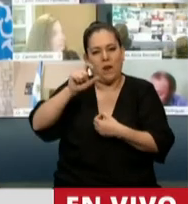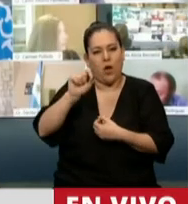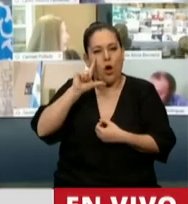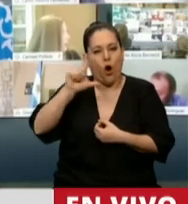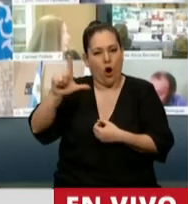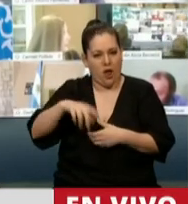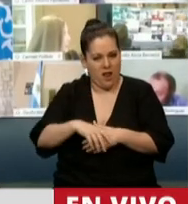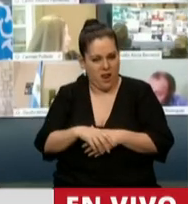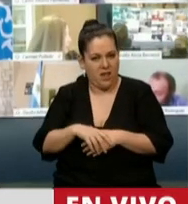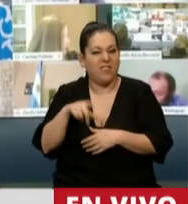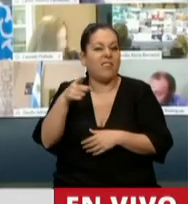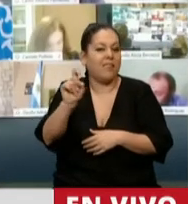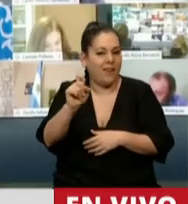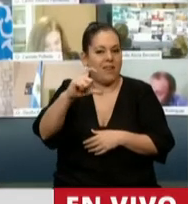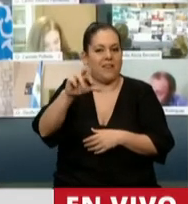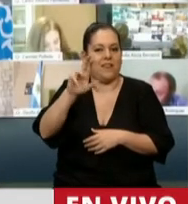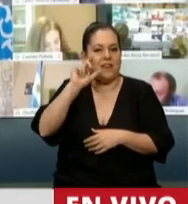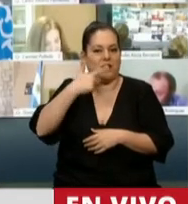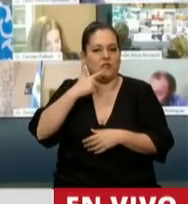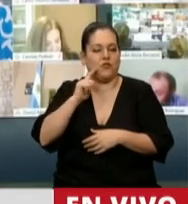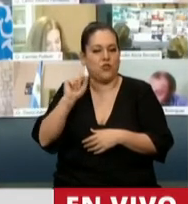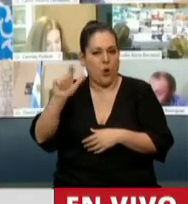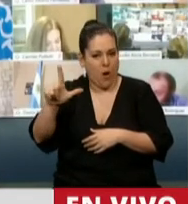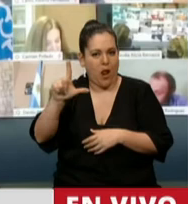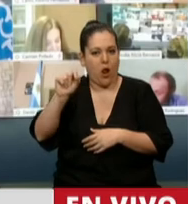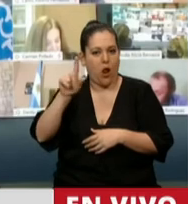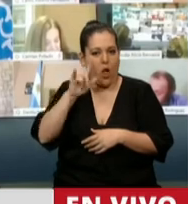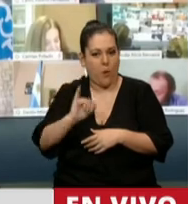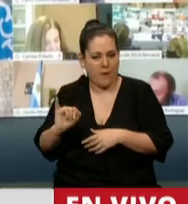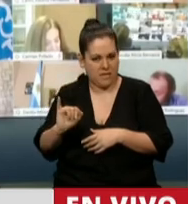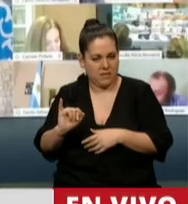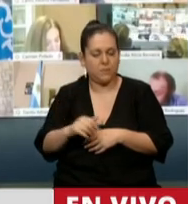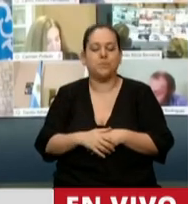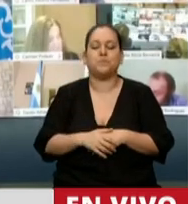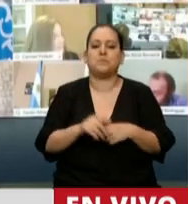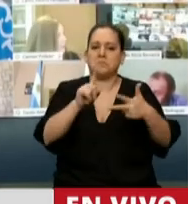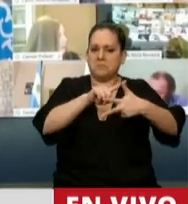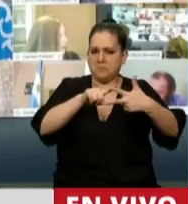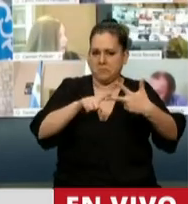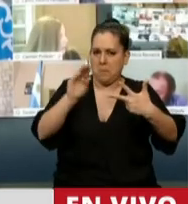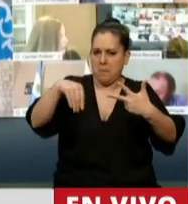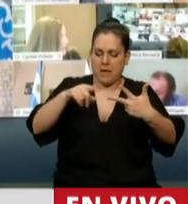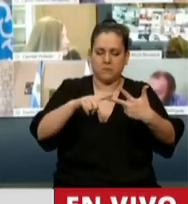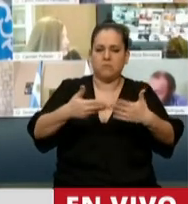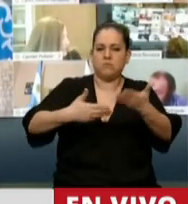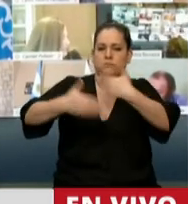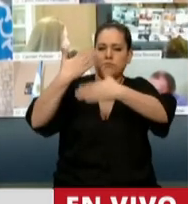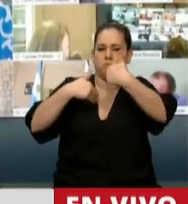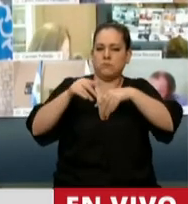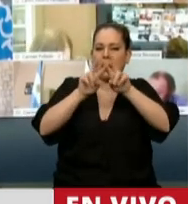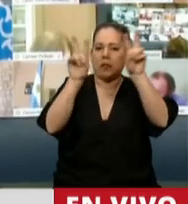empresario, Cristóbal López. Tres puntos más para observar. En aquel blanqueo se discutió, y